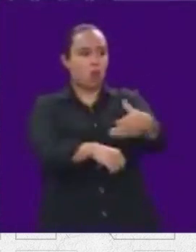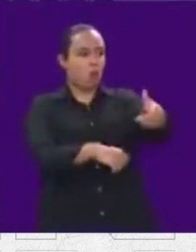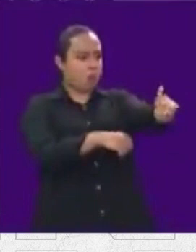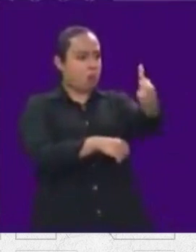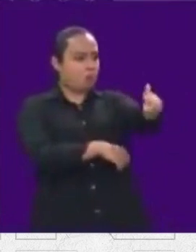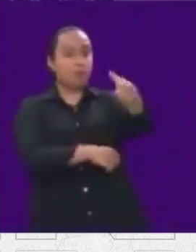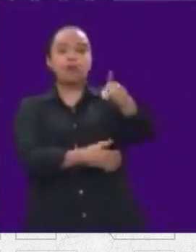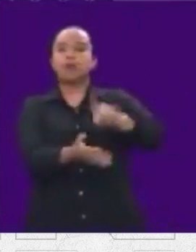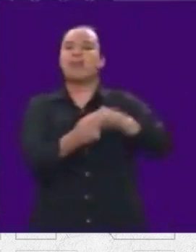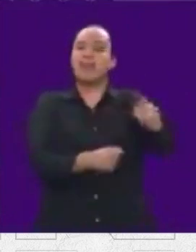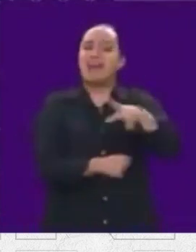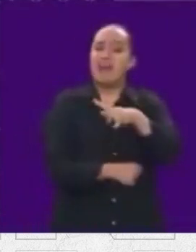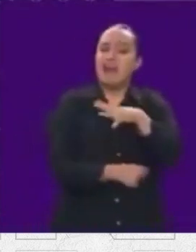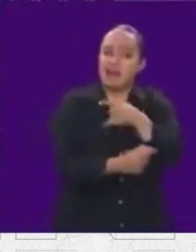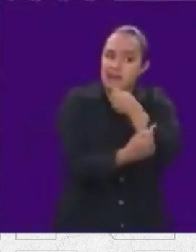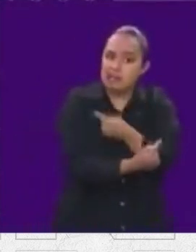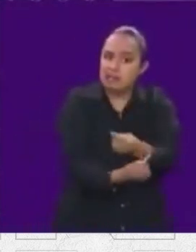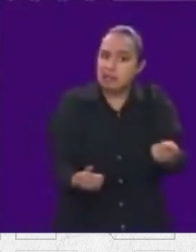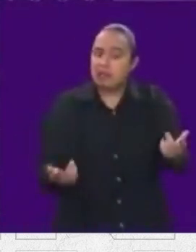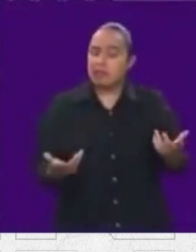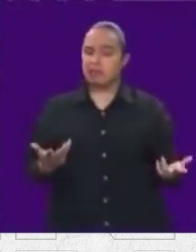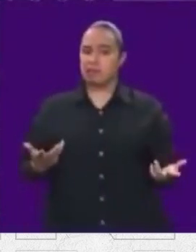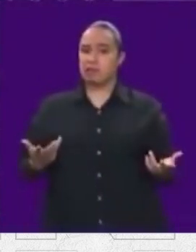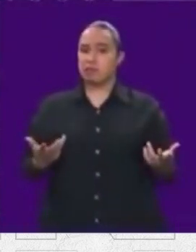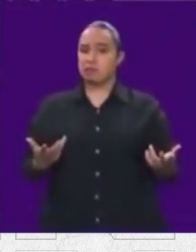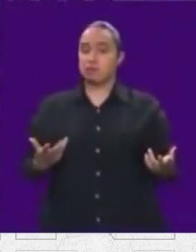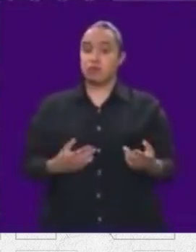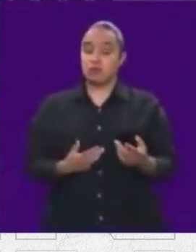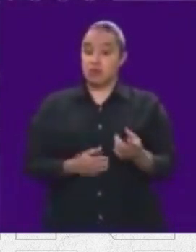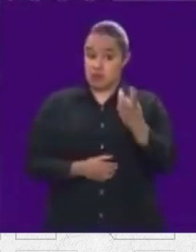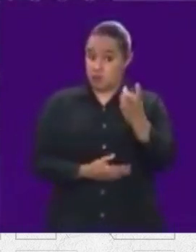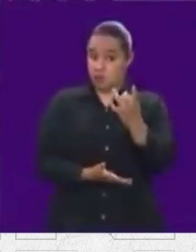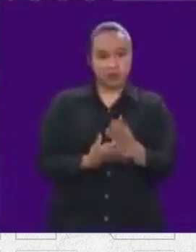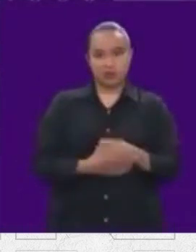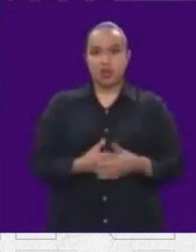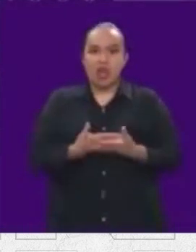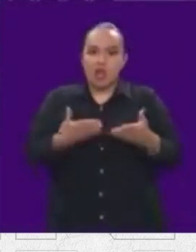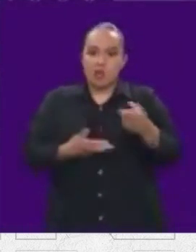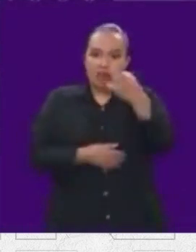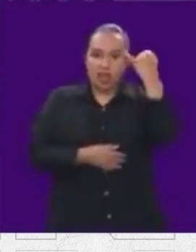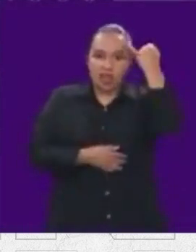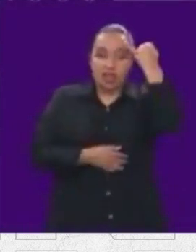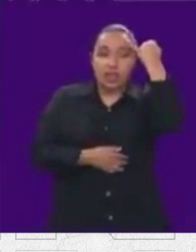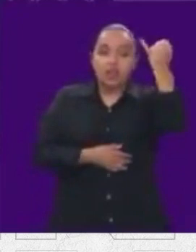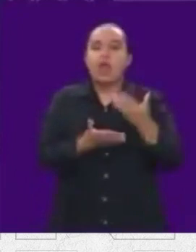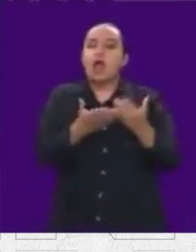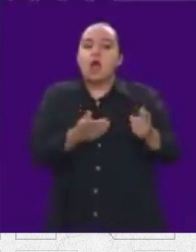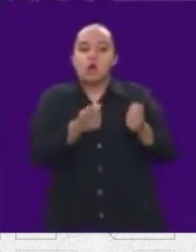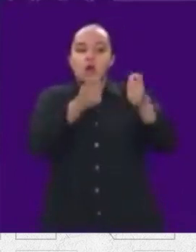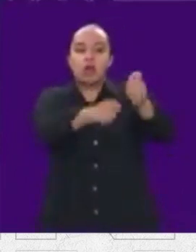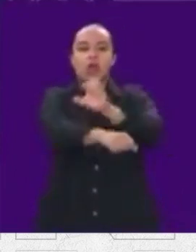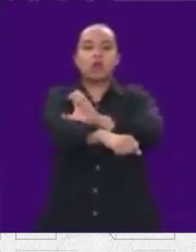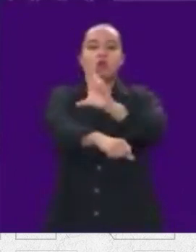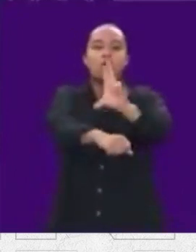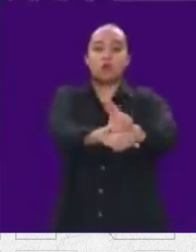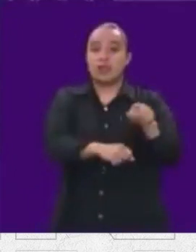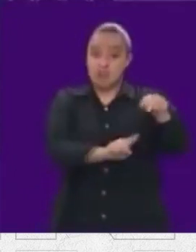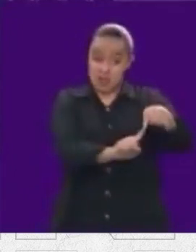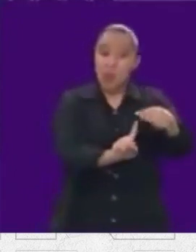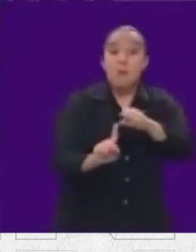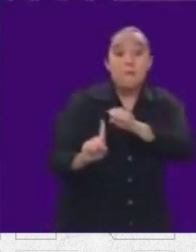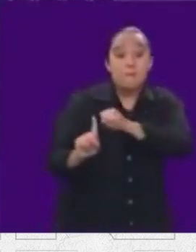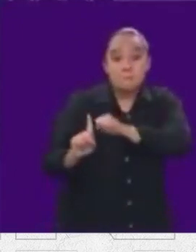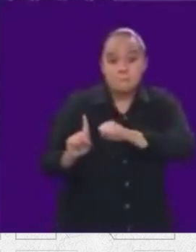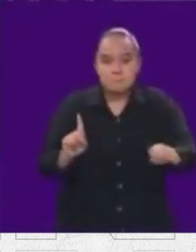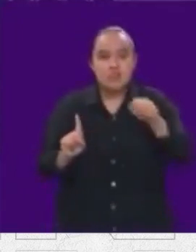niños. Y no solo eso, imagínense, hoy se convirtió en el coordinador de propaganda en un delincuente